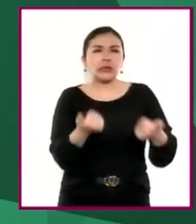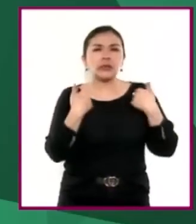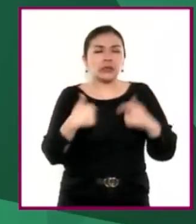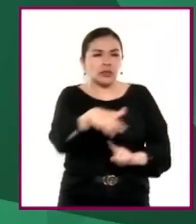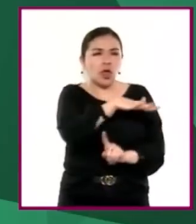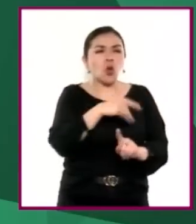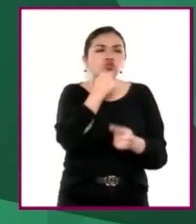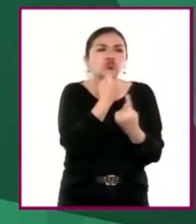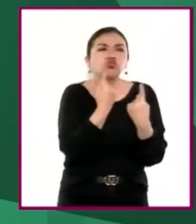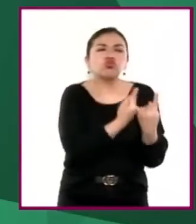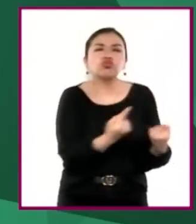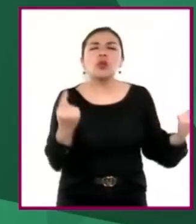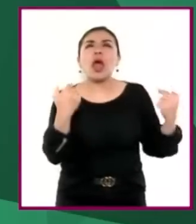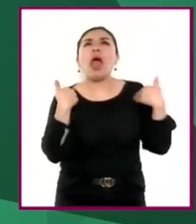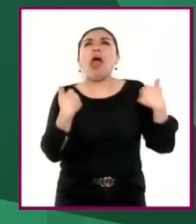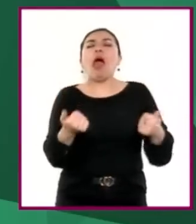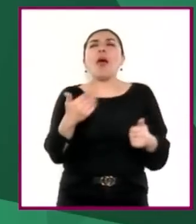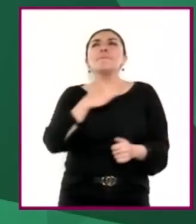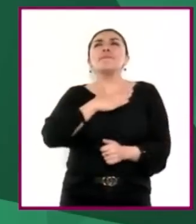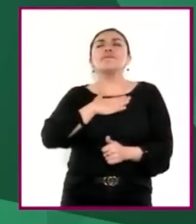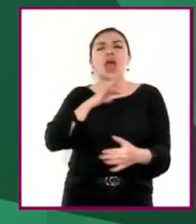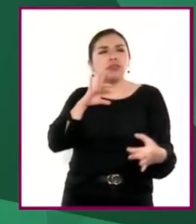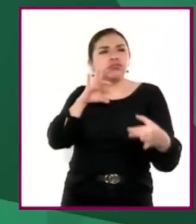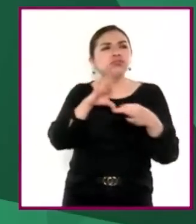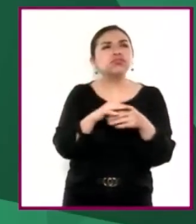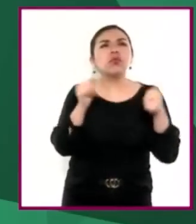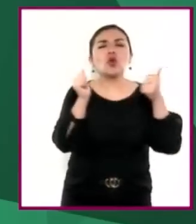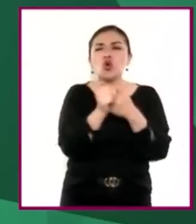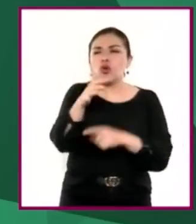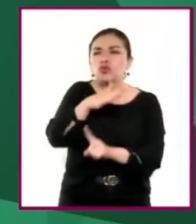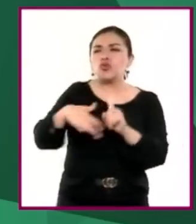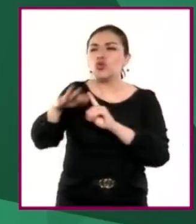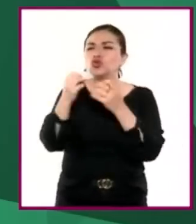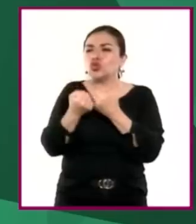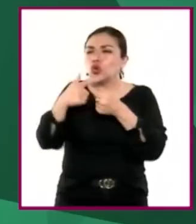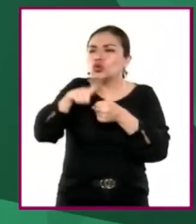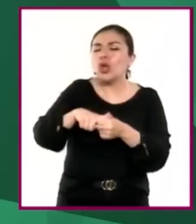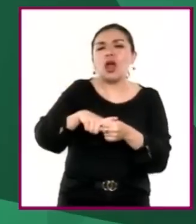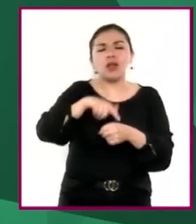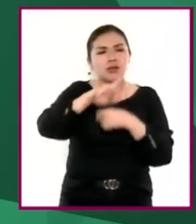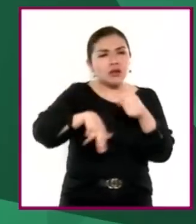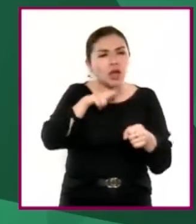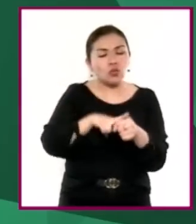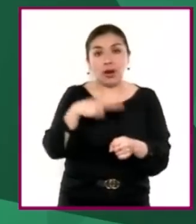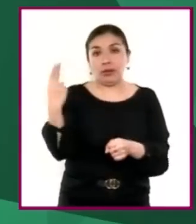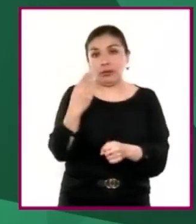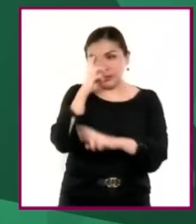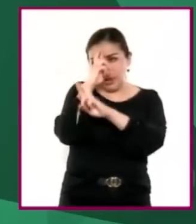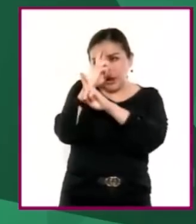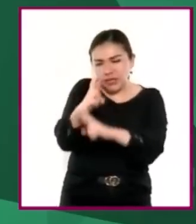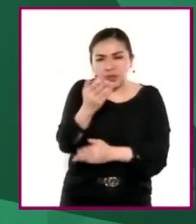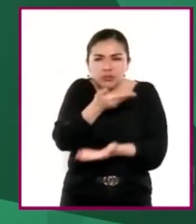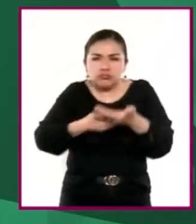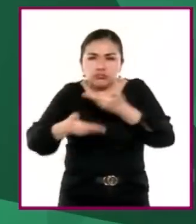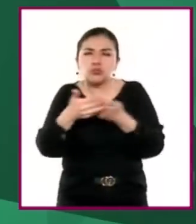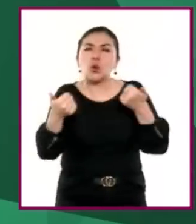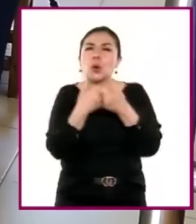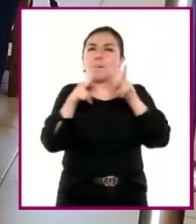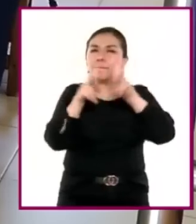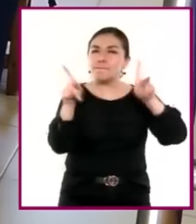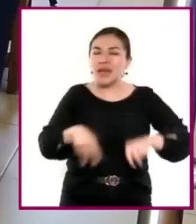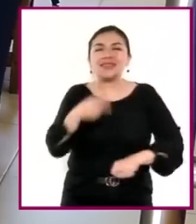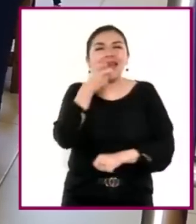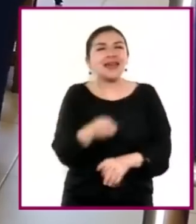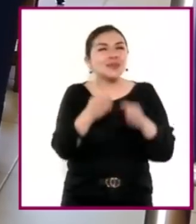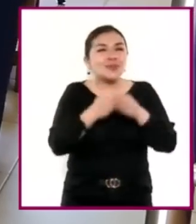que las niñas y los niños comiencen a construir su relación con su entorno social y natural a partir del respeto y la convivencia pacífica.